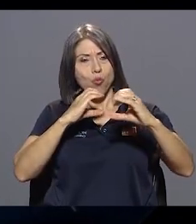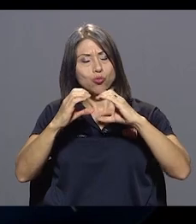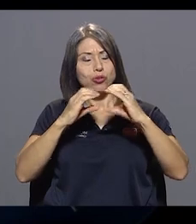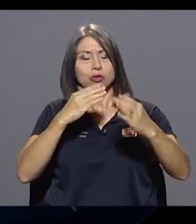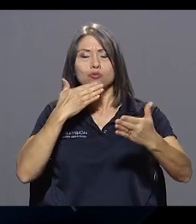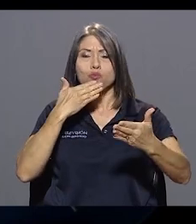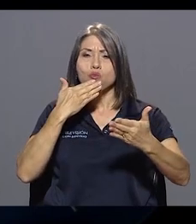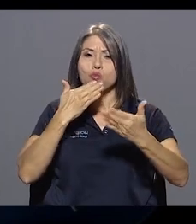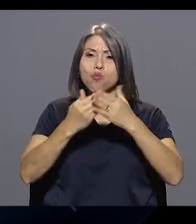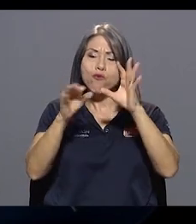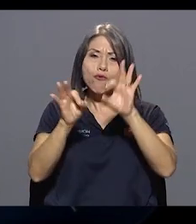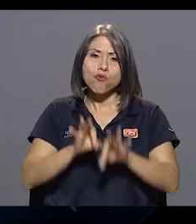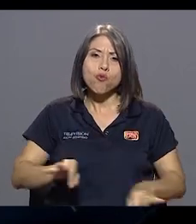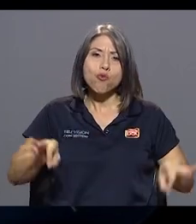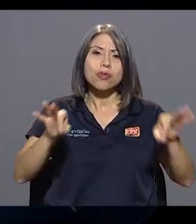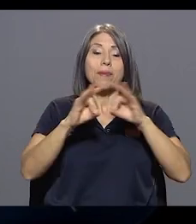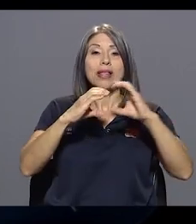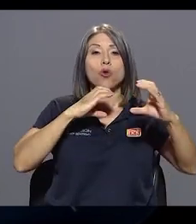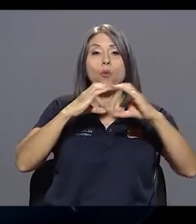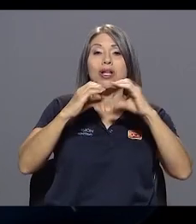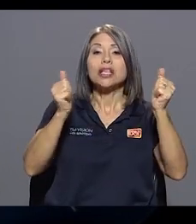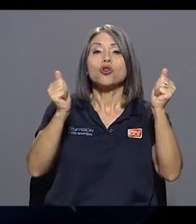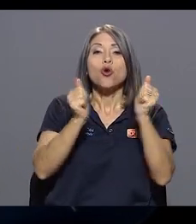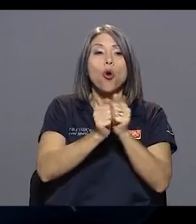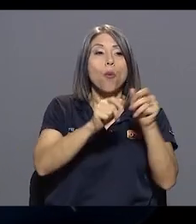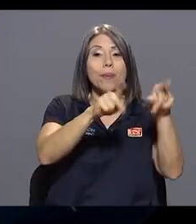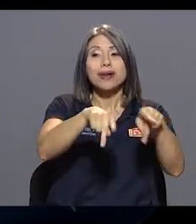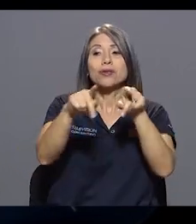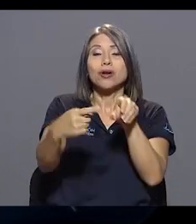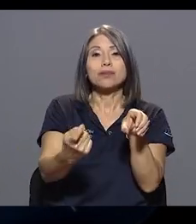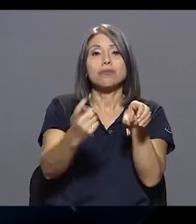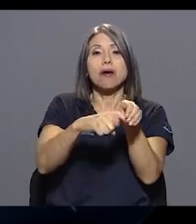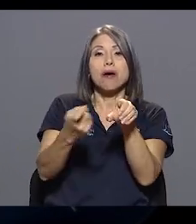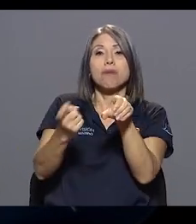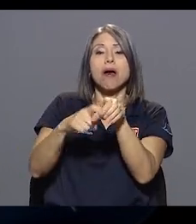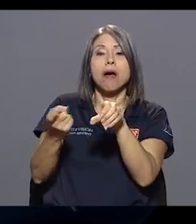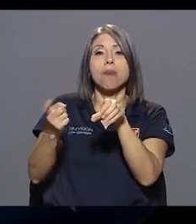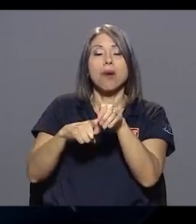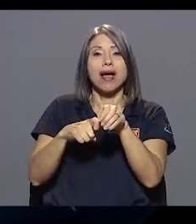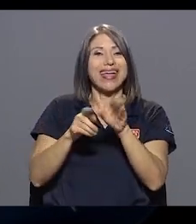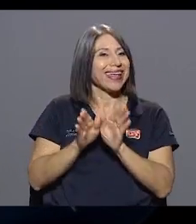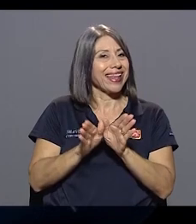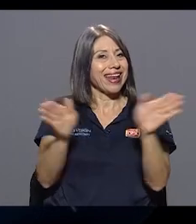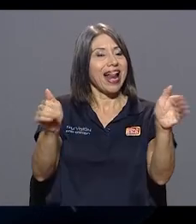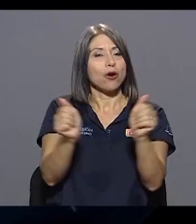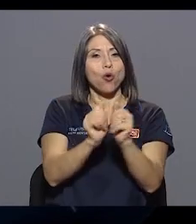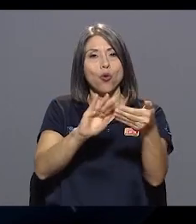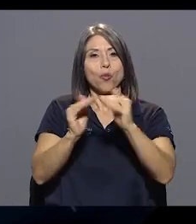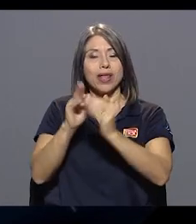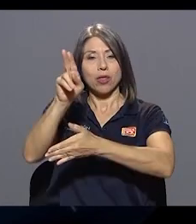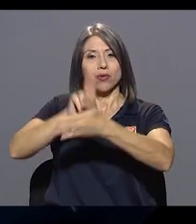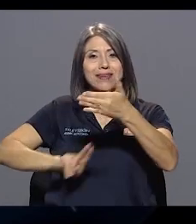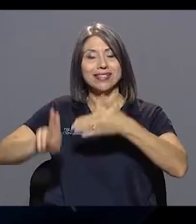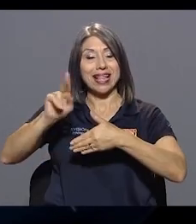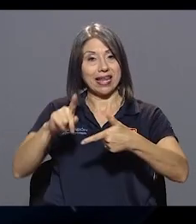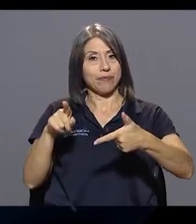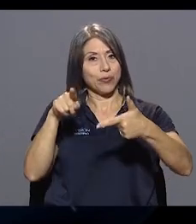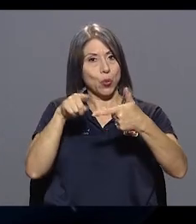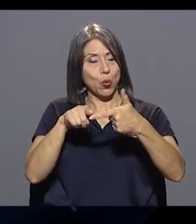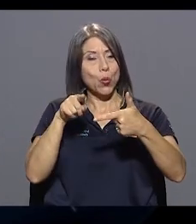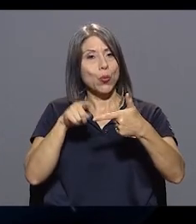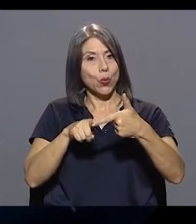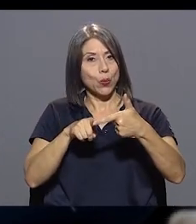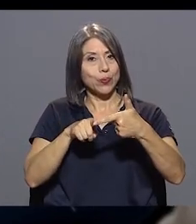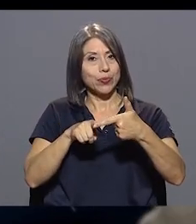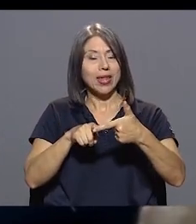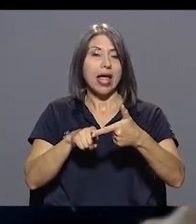una comunicación con la afiliación y en general con la comunidad universitaria. Otro tema fundamental tiene que ver con la